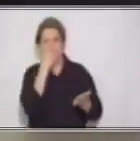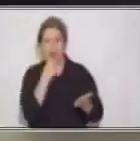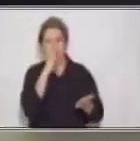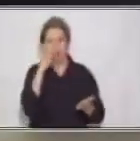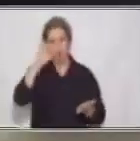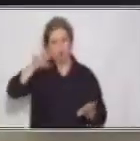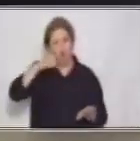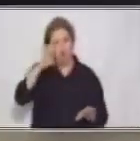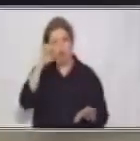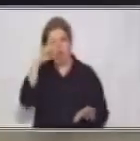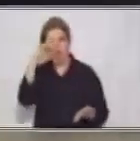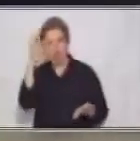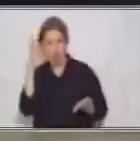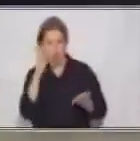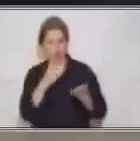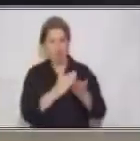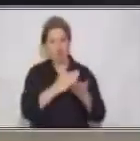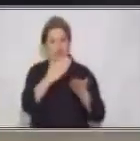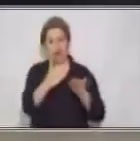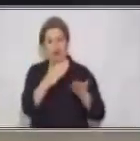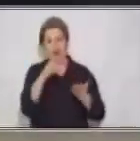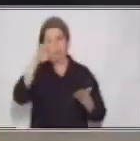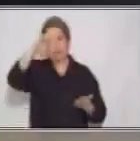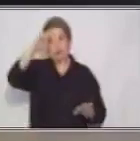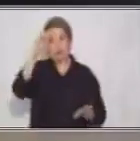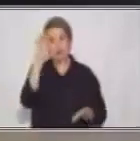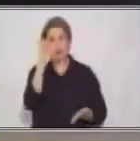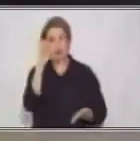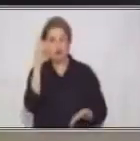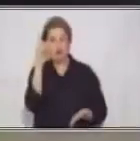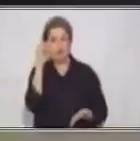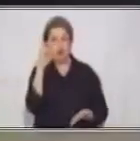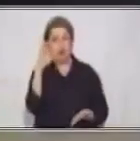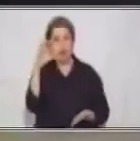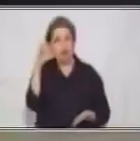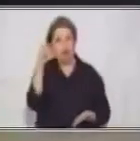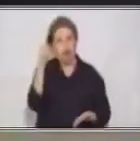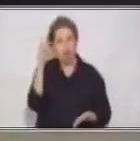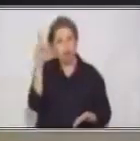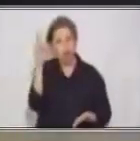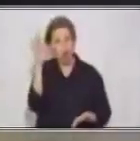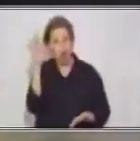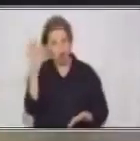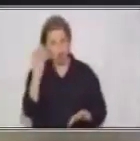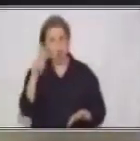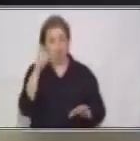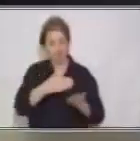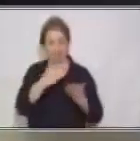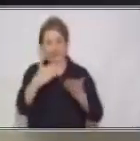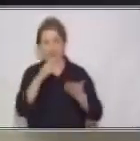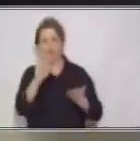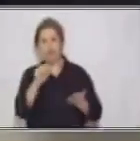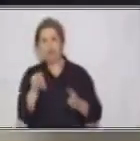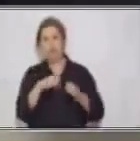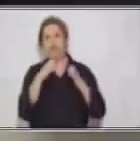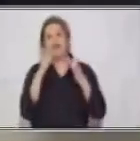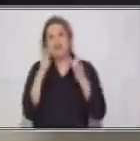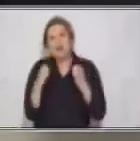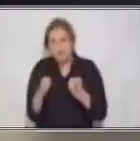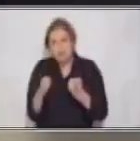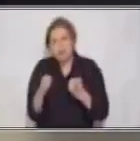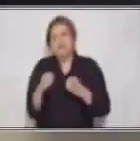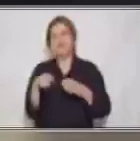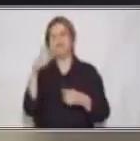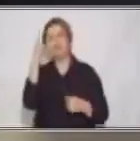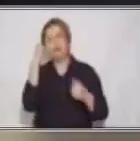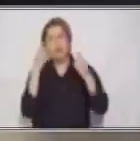la misma preposición ya me hizo reducir mi frase a una sola frase bien